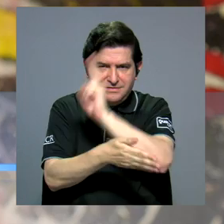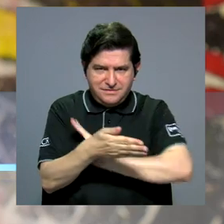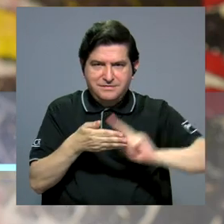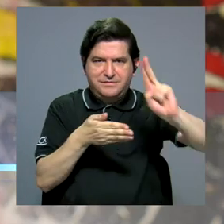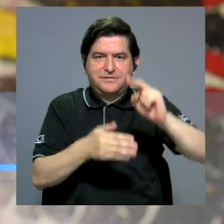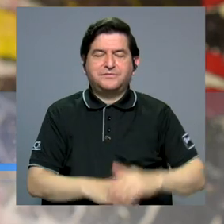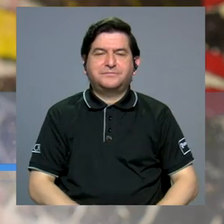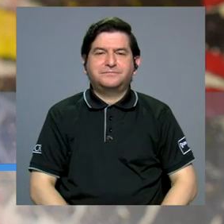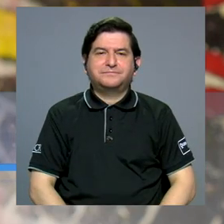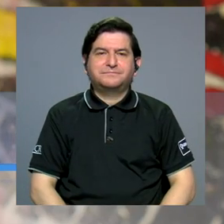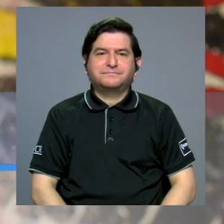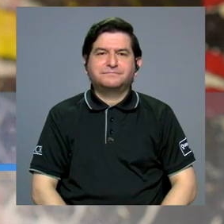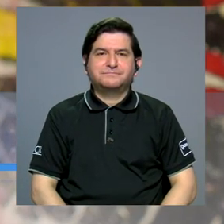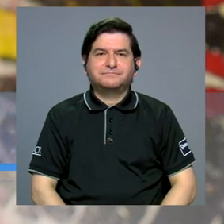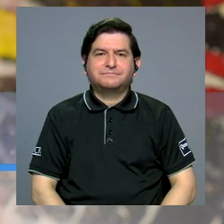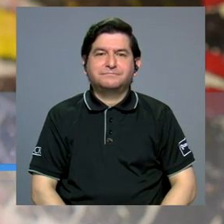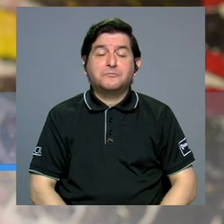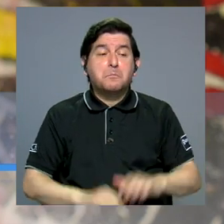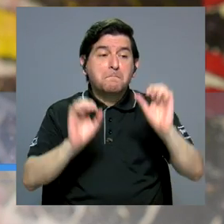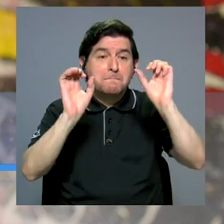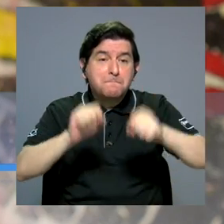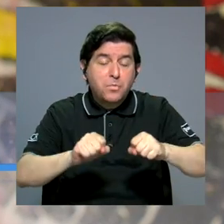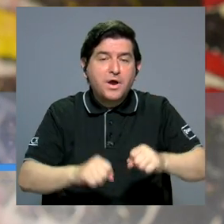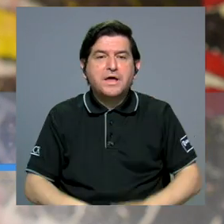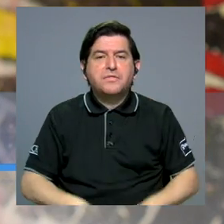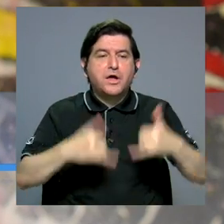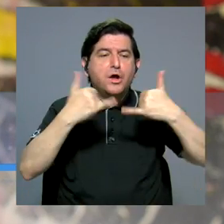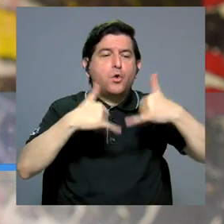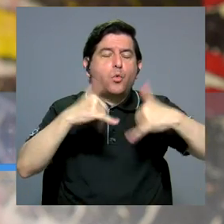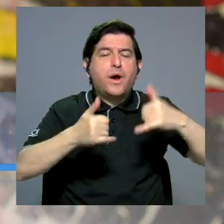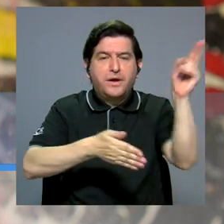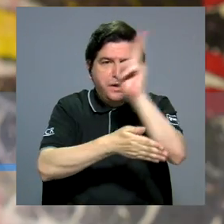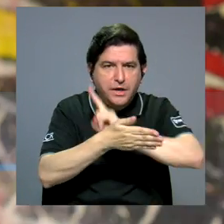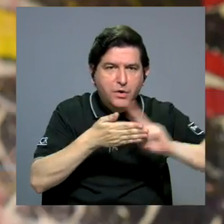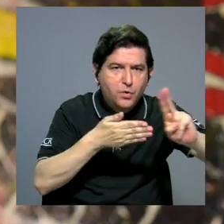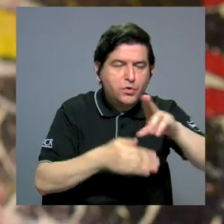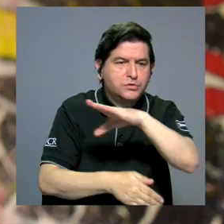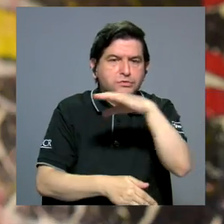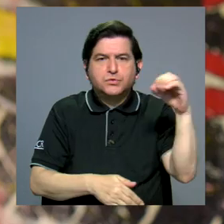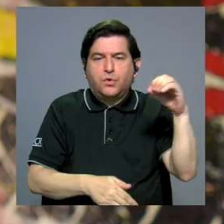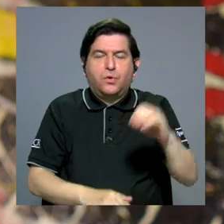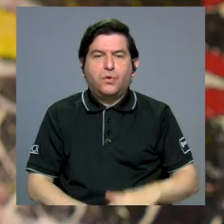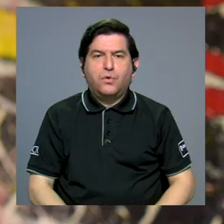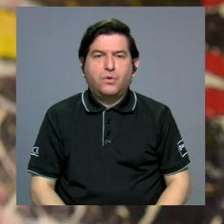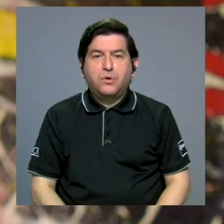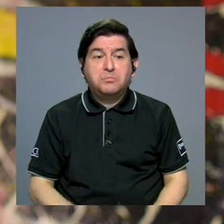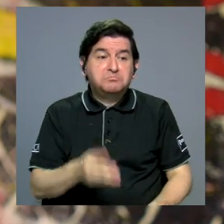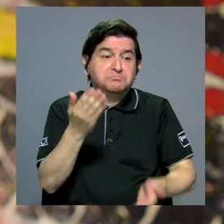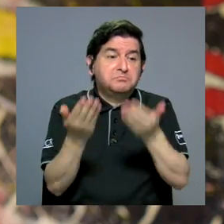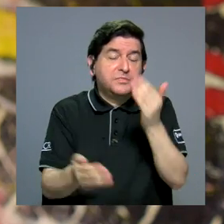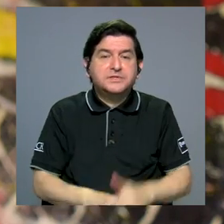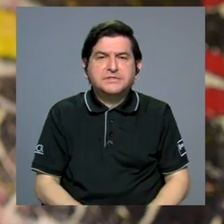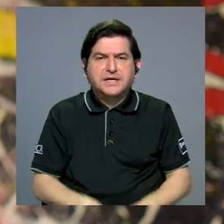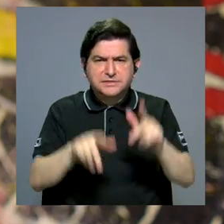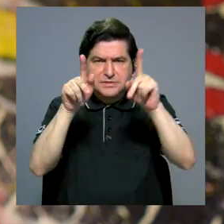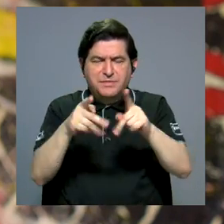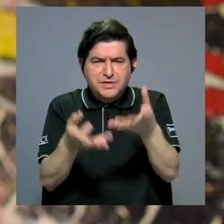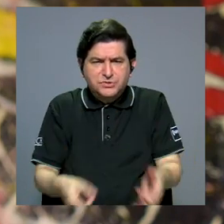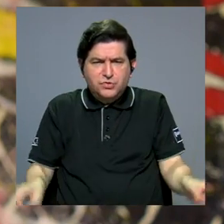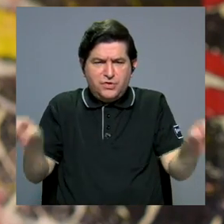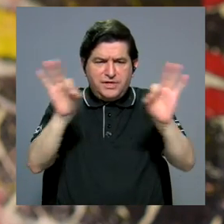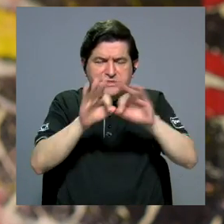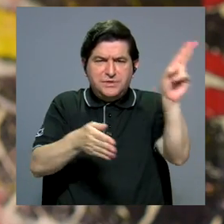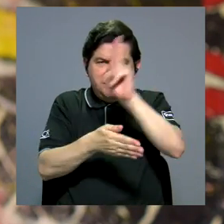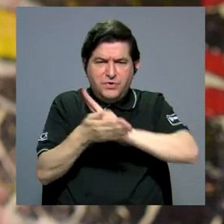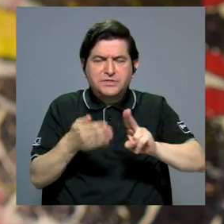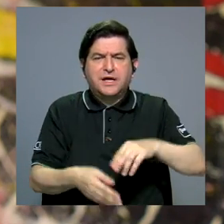universidad. Puede que sea lo de juncos, puede que sea solo de los personajes de la UCR que han